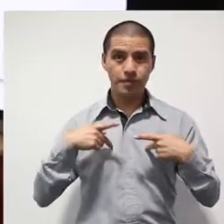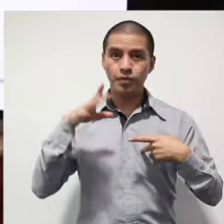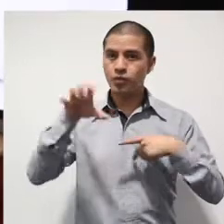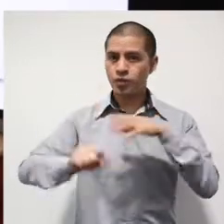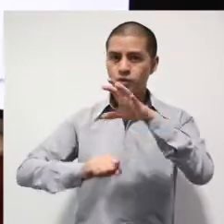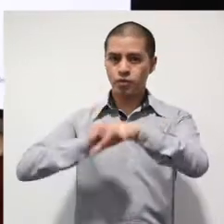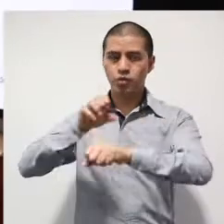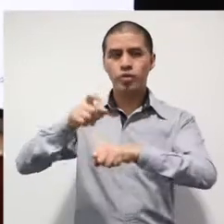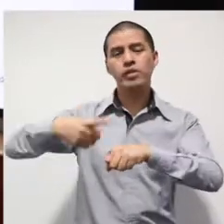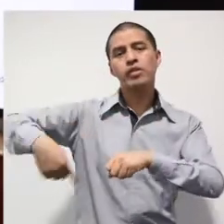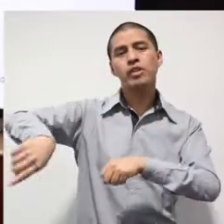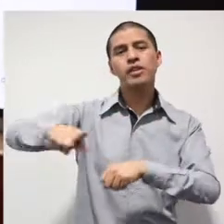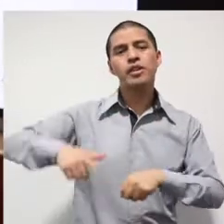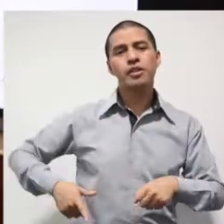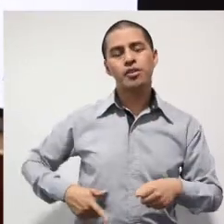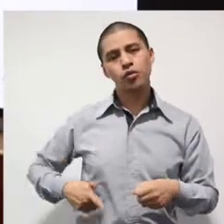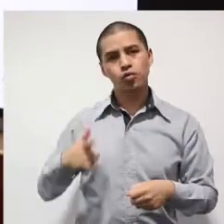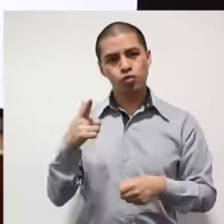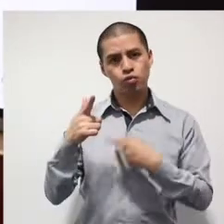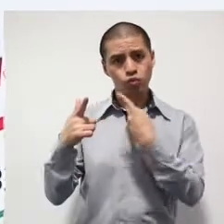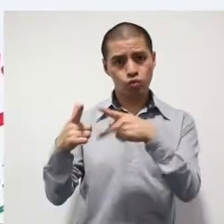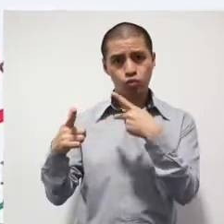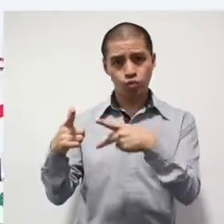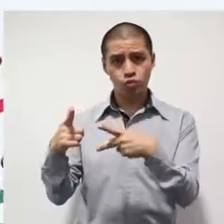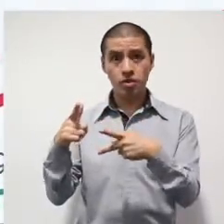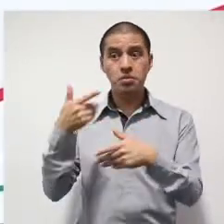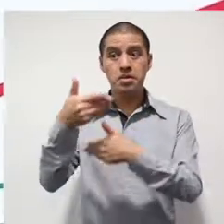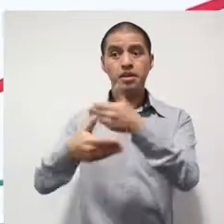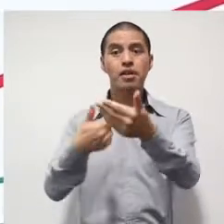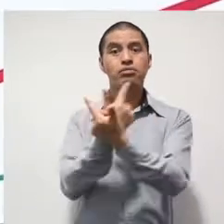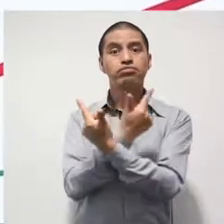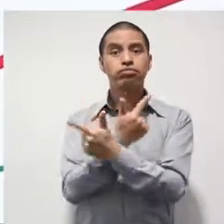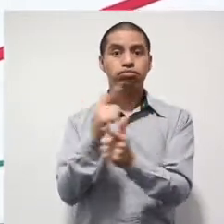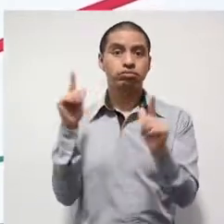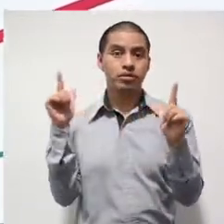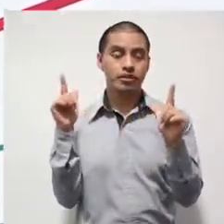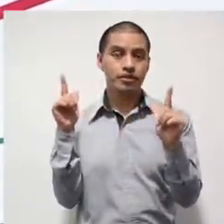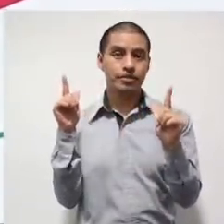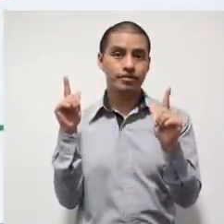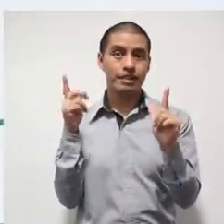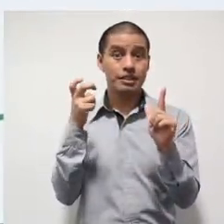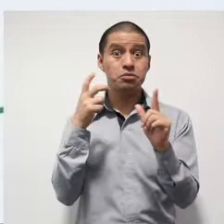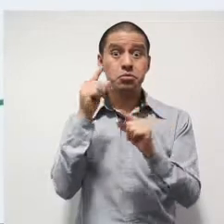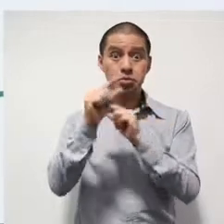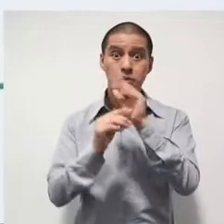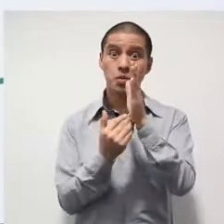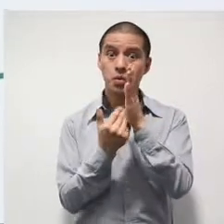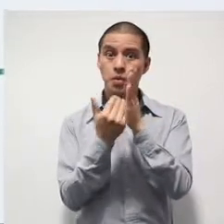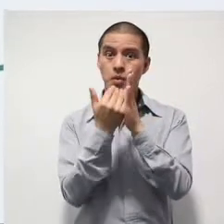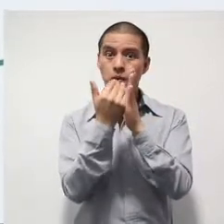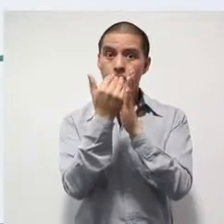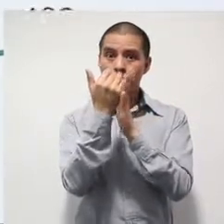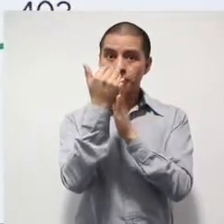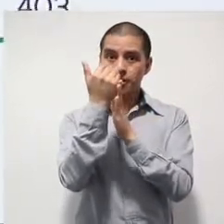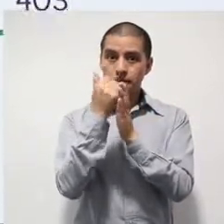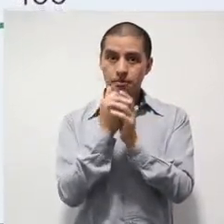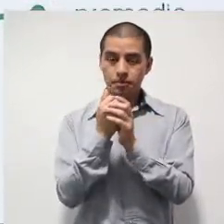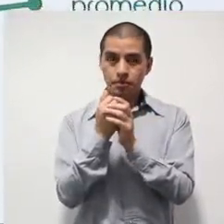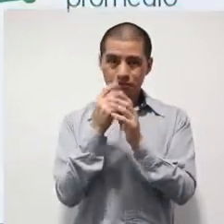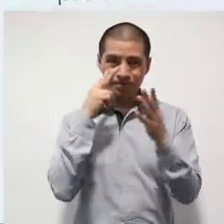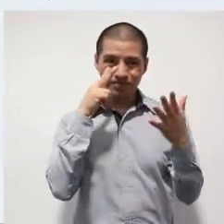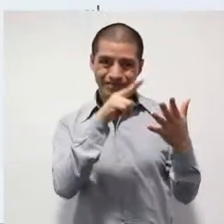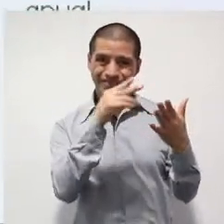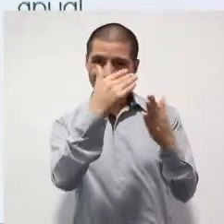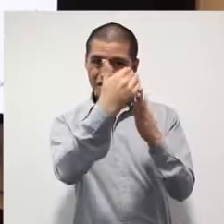detenidas por la portación que obtienen libertad, cómo se incrementa. Cómo de estar